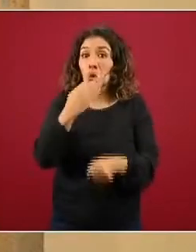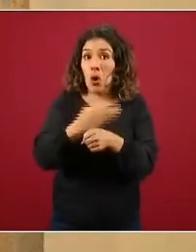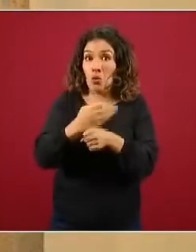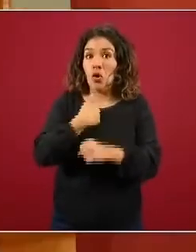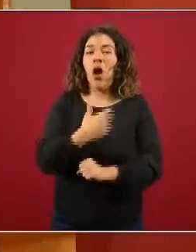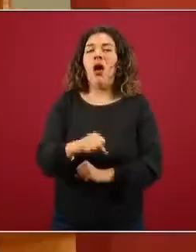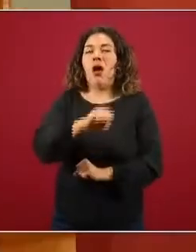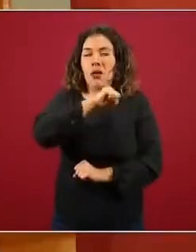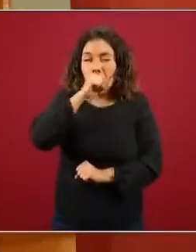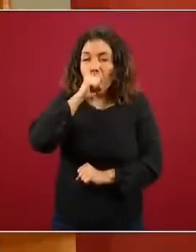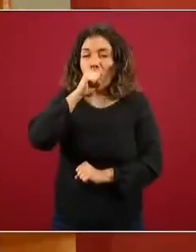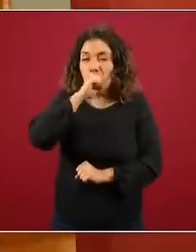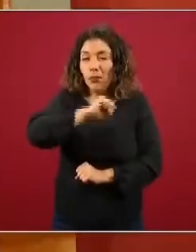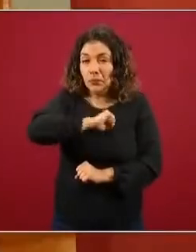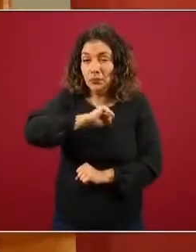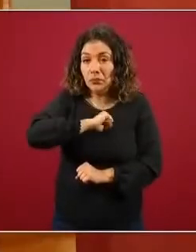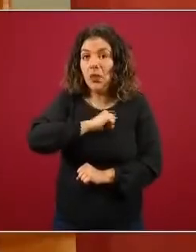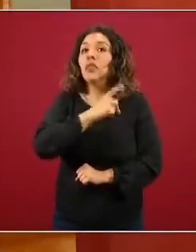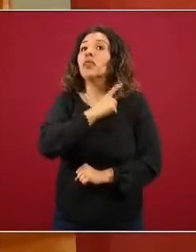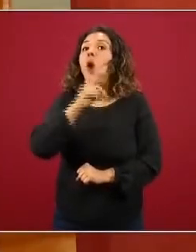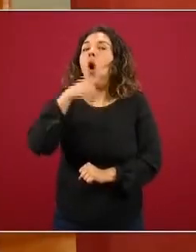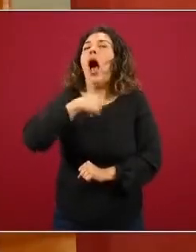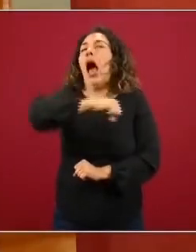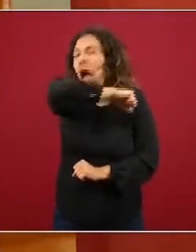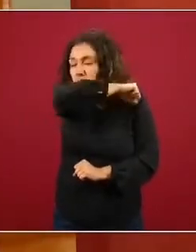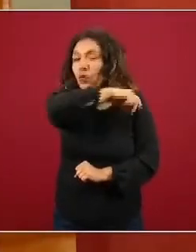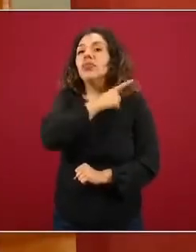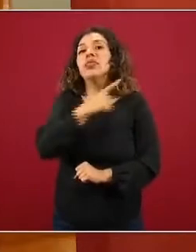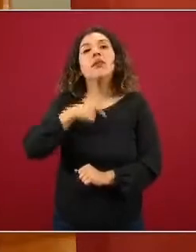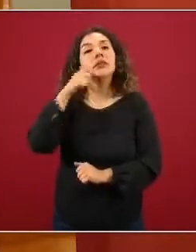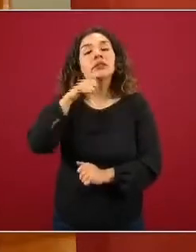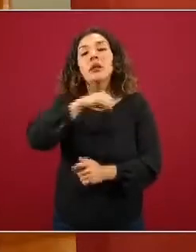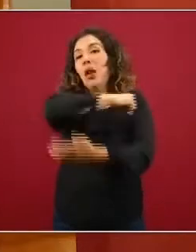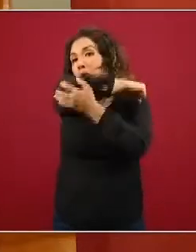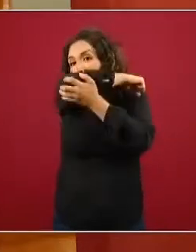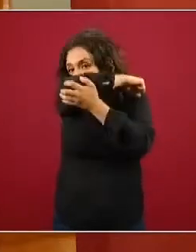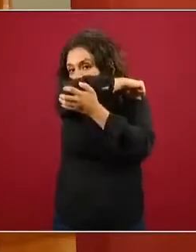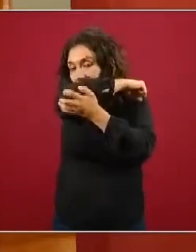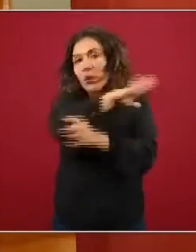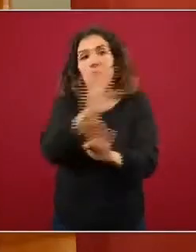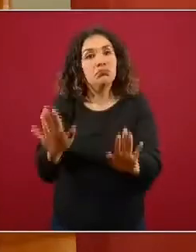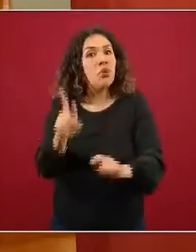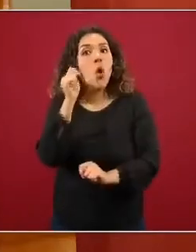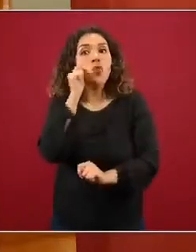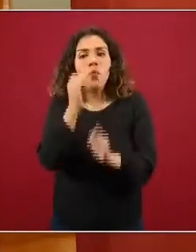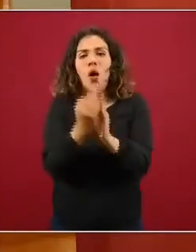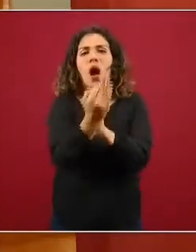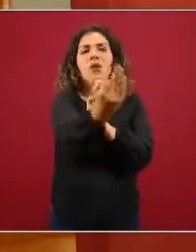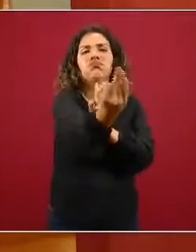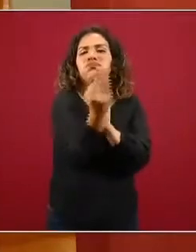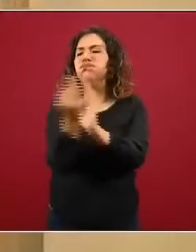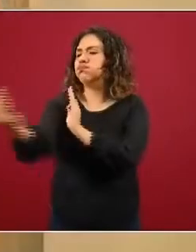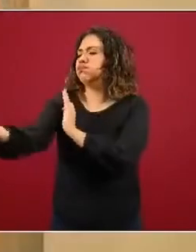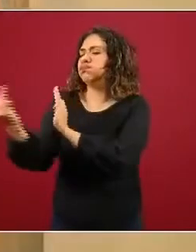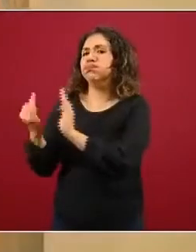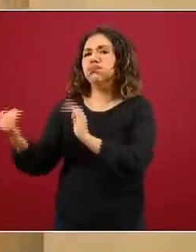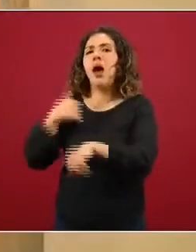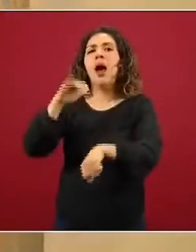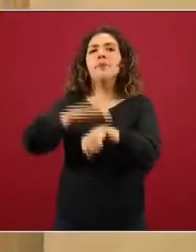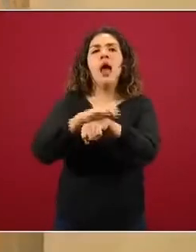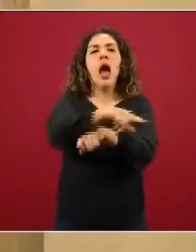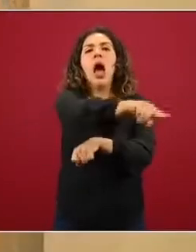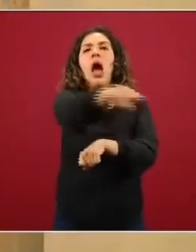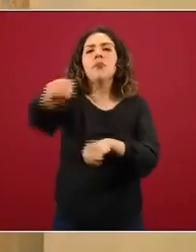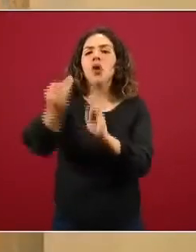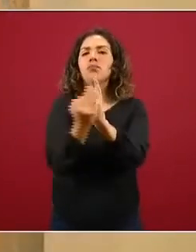tosiera o estornudara, tengo que hacerlo cubriendo mi nariz y boca, independientemente de que mis amigas y